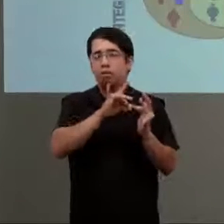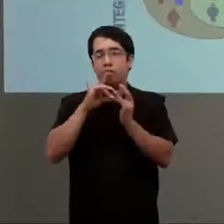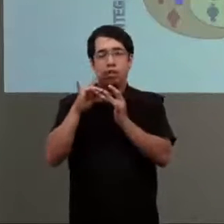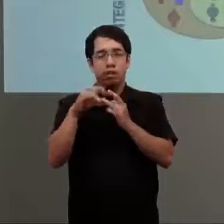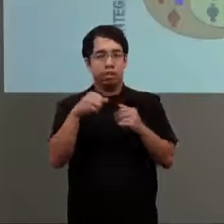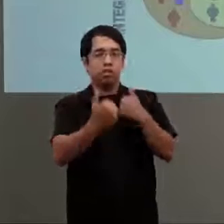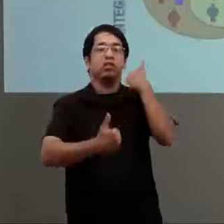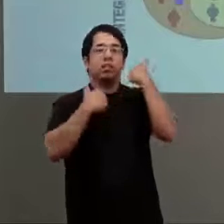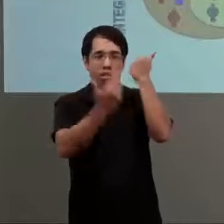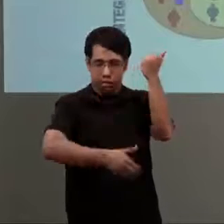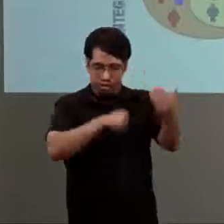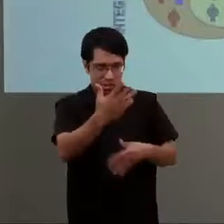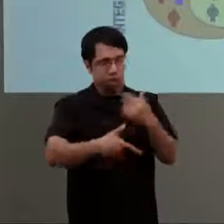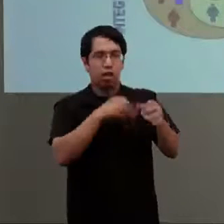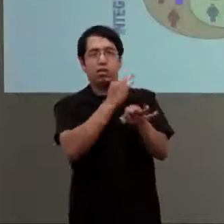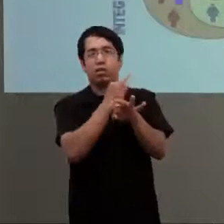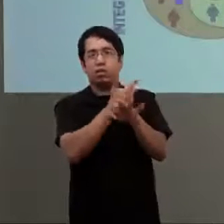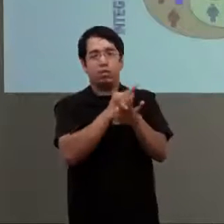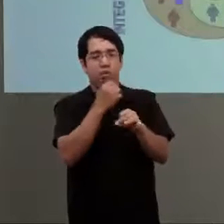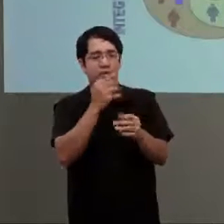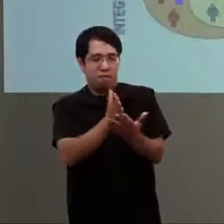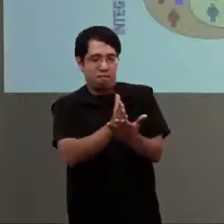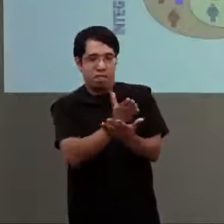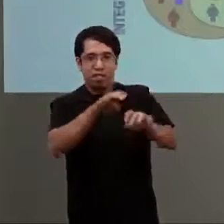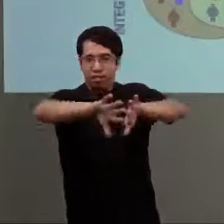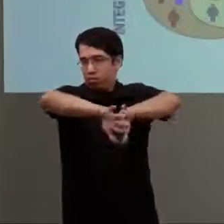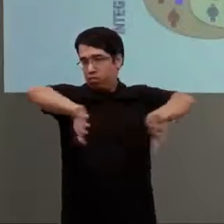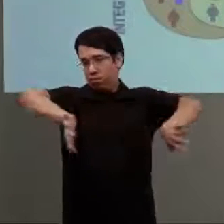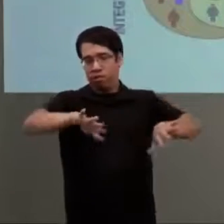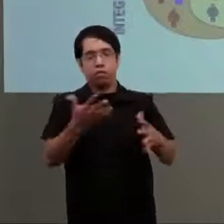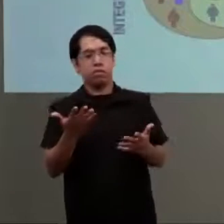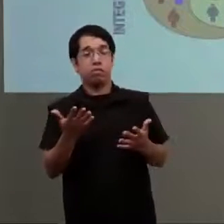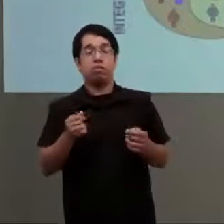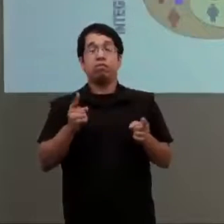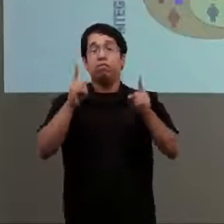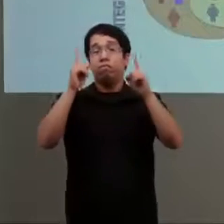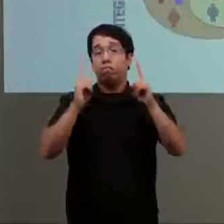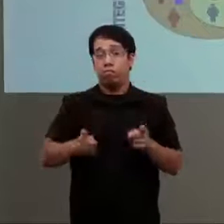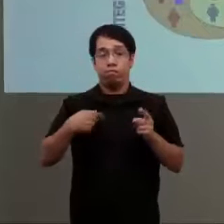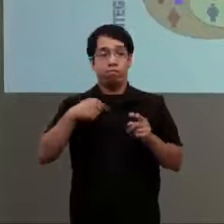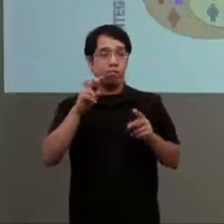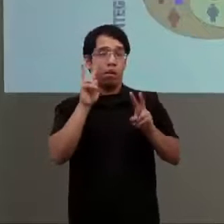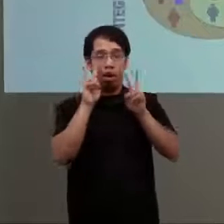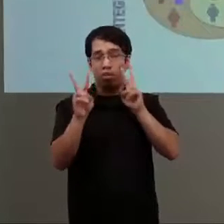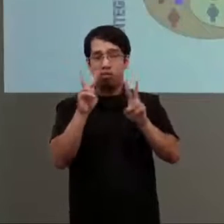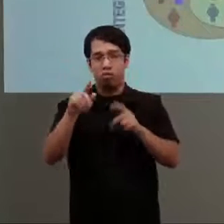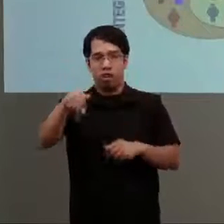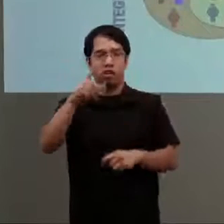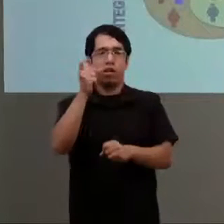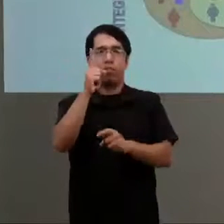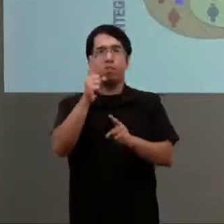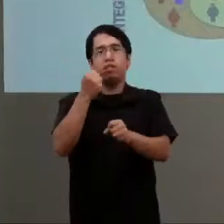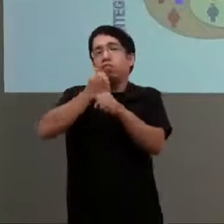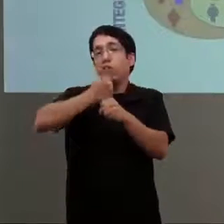al servicio, acceden, pero de manera segregada. También solemos ver esto a nivel